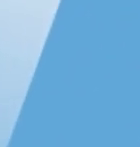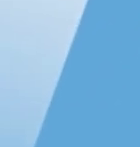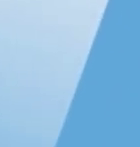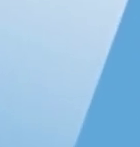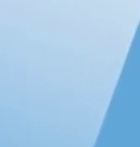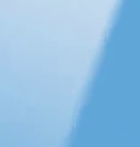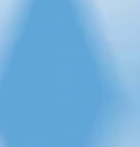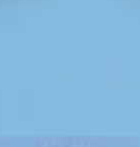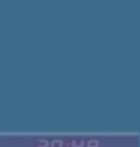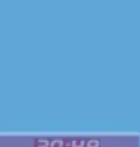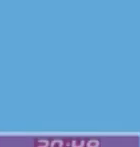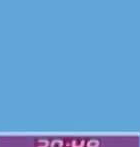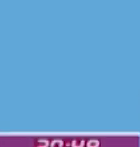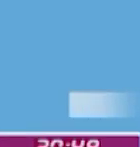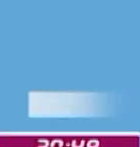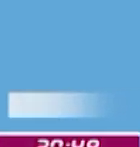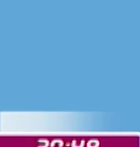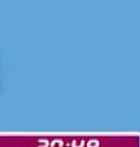Regresamos.